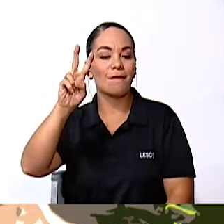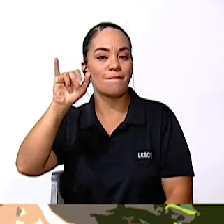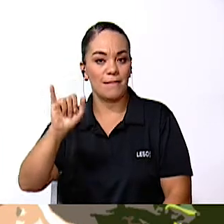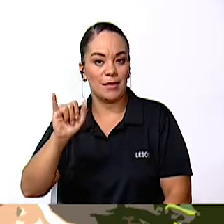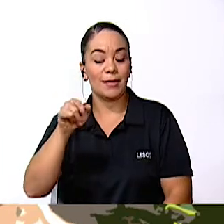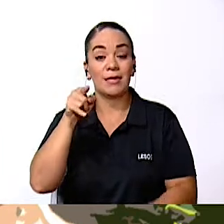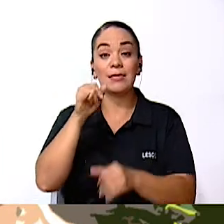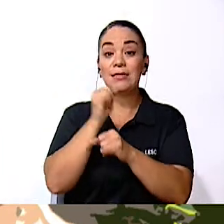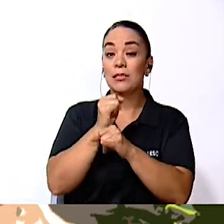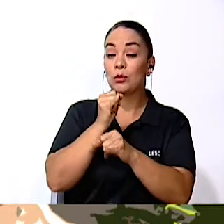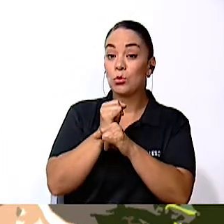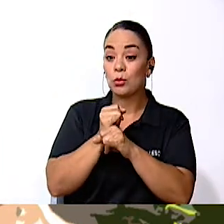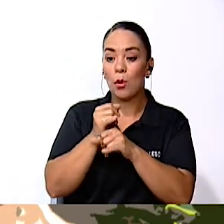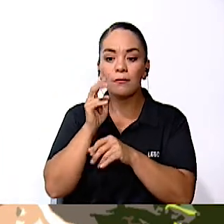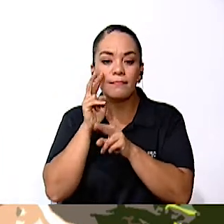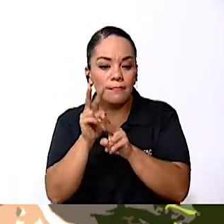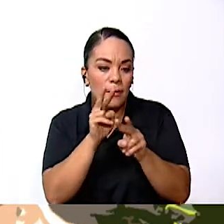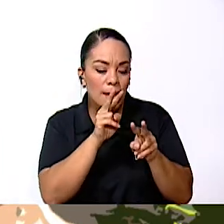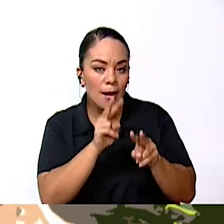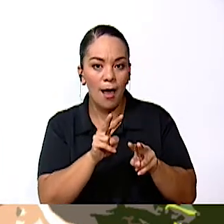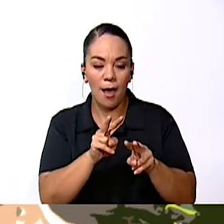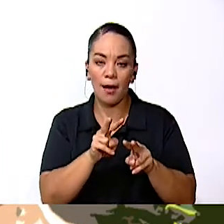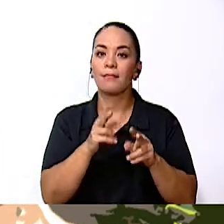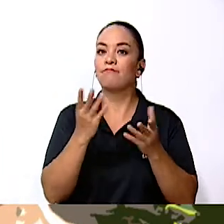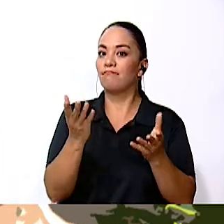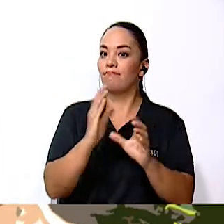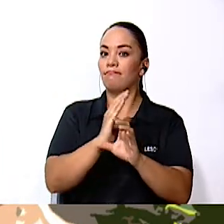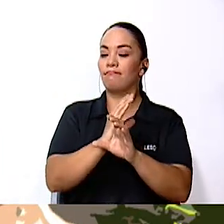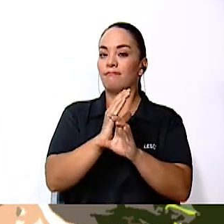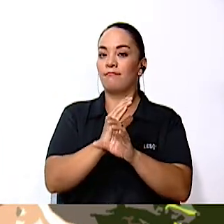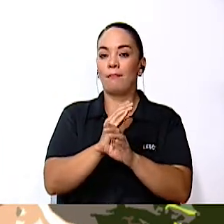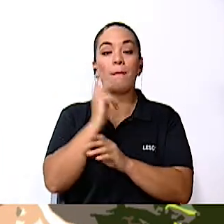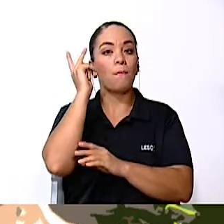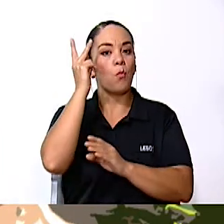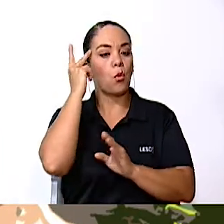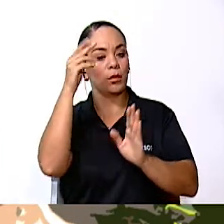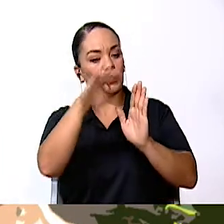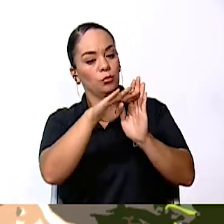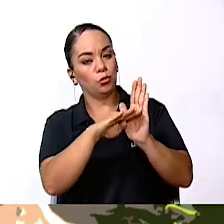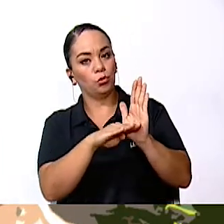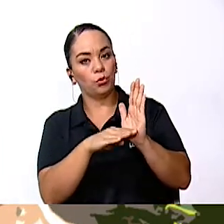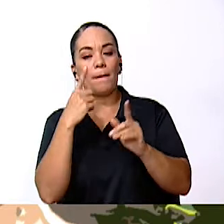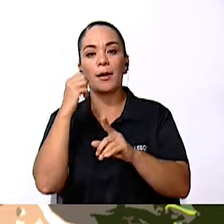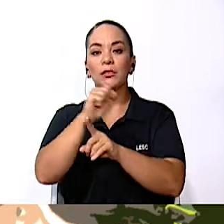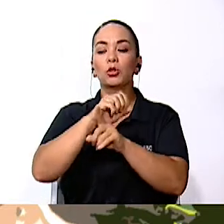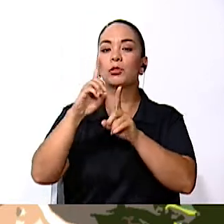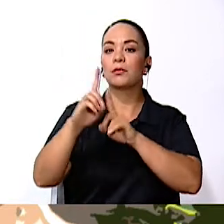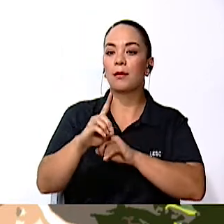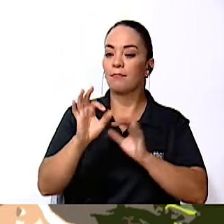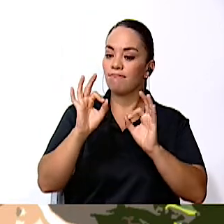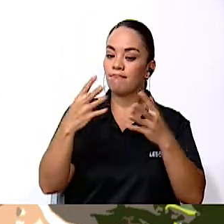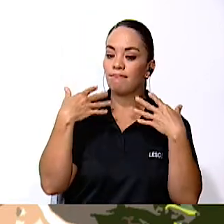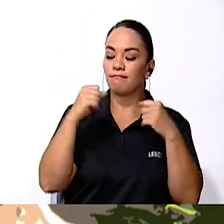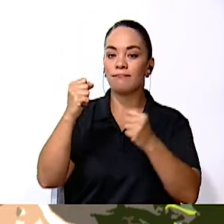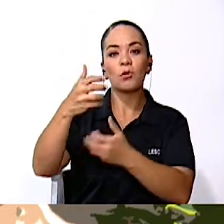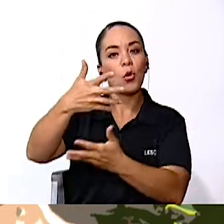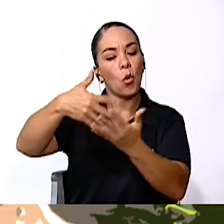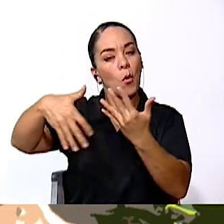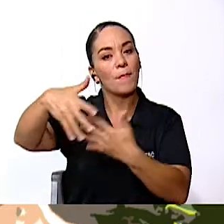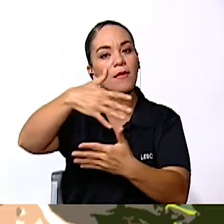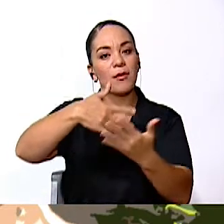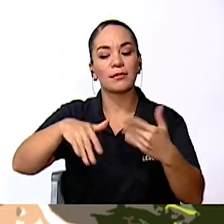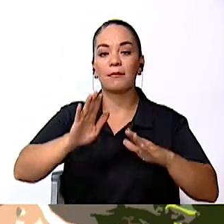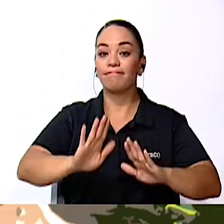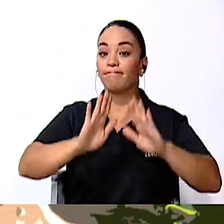y mantener las políticas para una sociedad que tenga una sana convivencia y una excelente